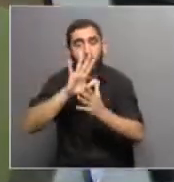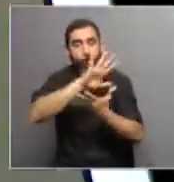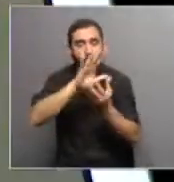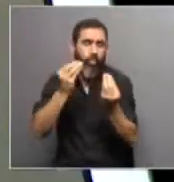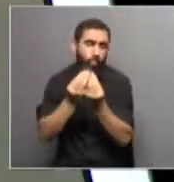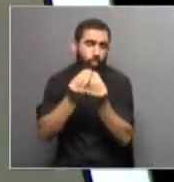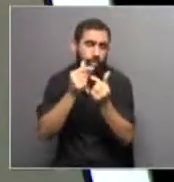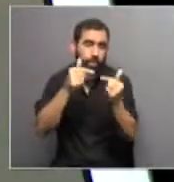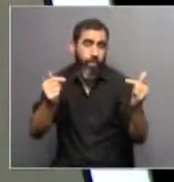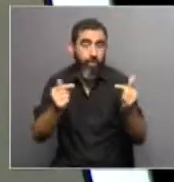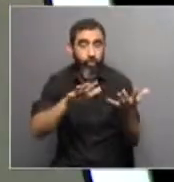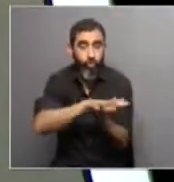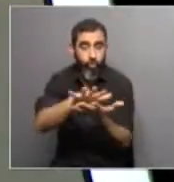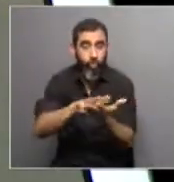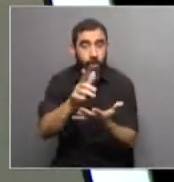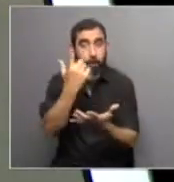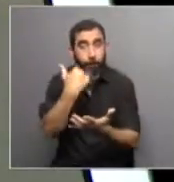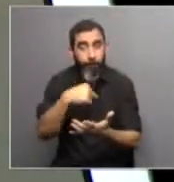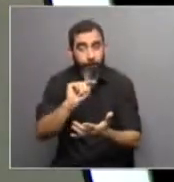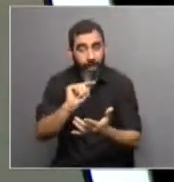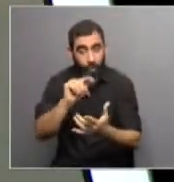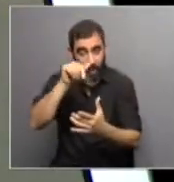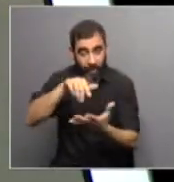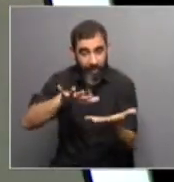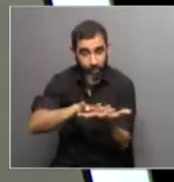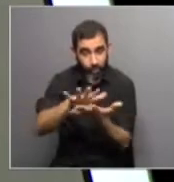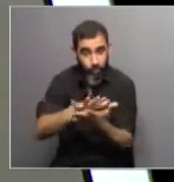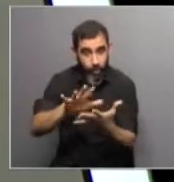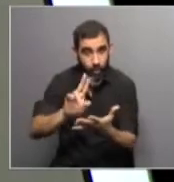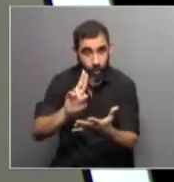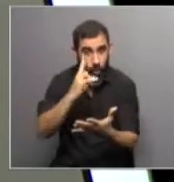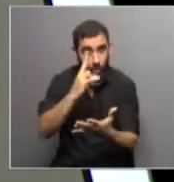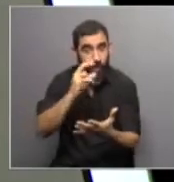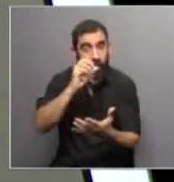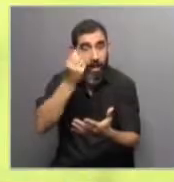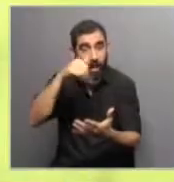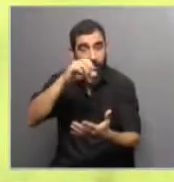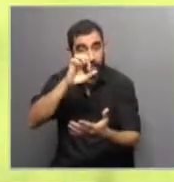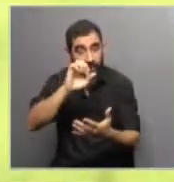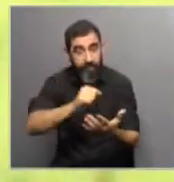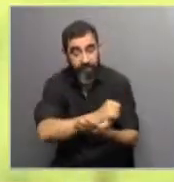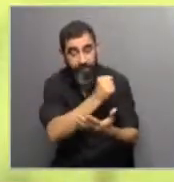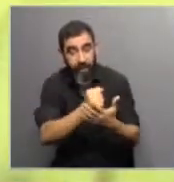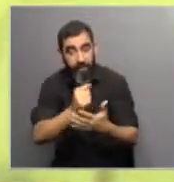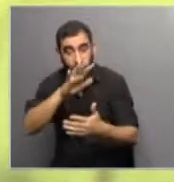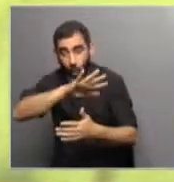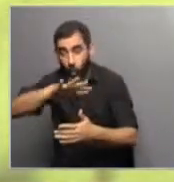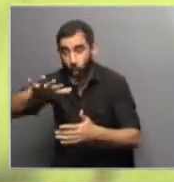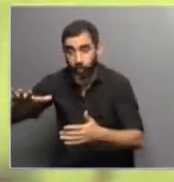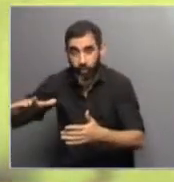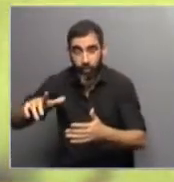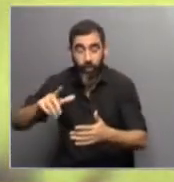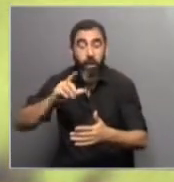muchas, cuando miramos el zoom de la nuestra vemos que va desde los Andes hasta el Atlántico y desde la Patagonia hasta Río de Janeiro